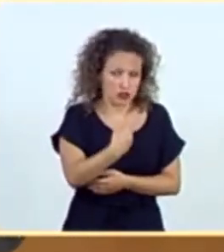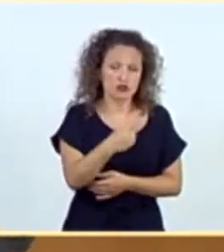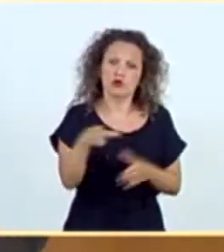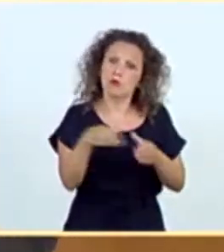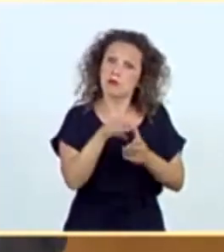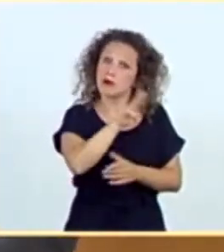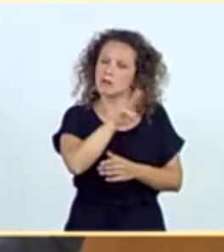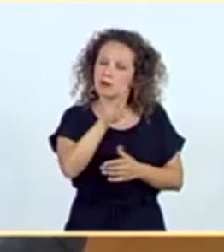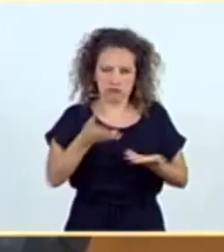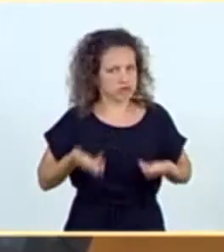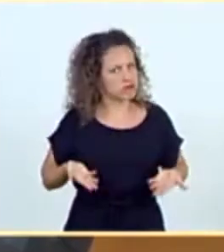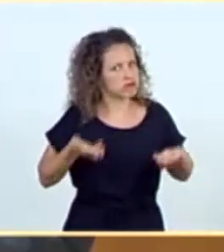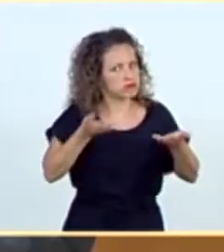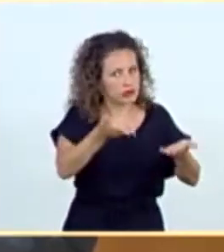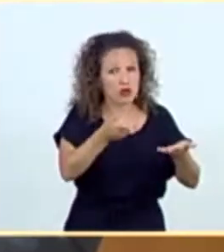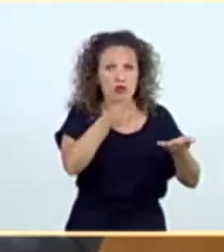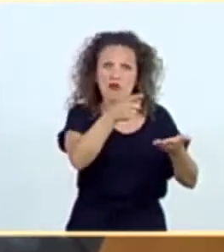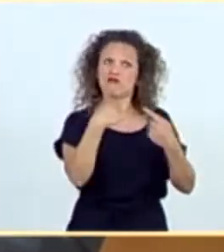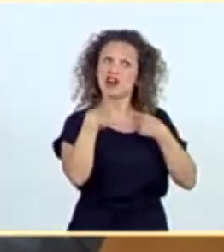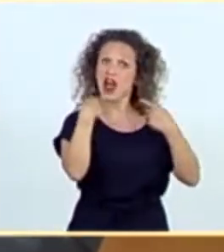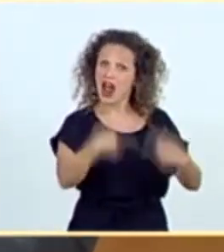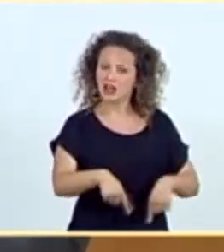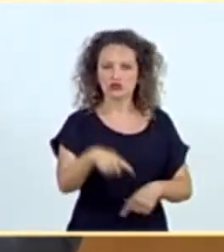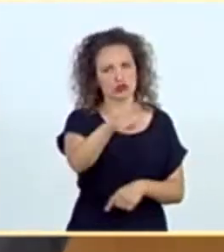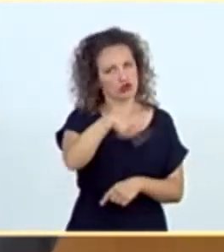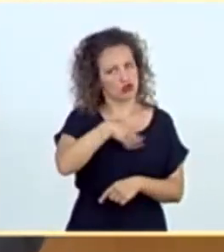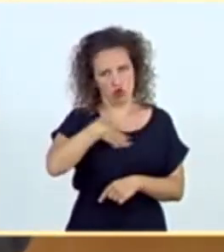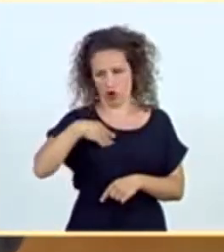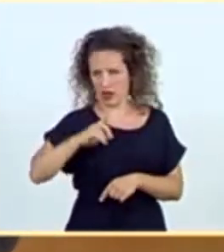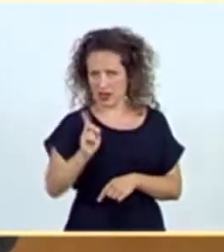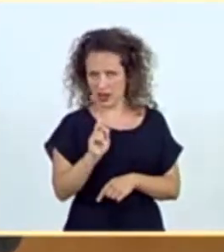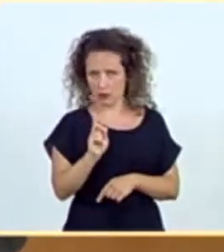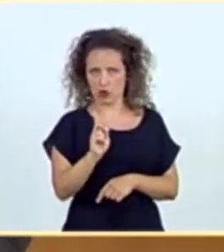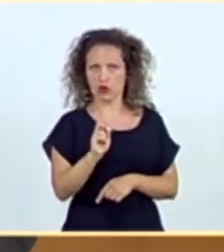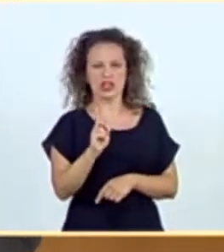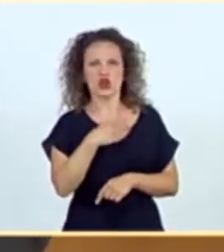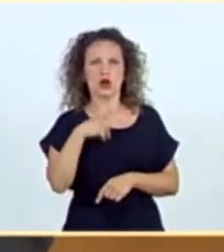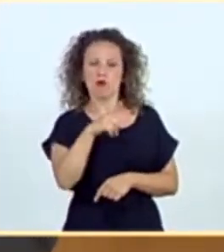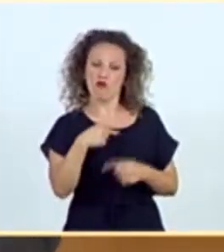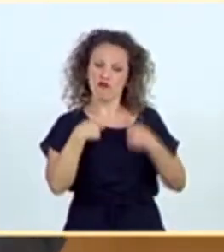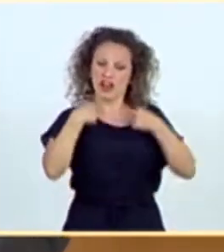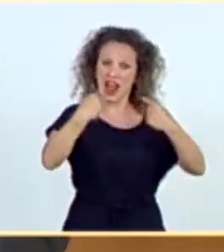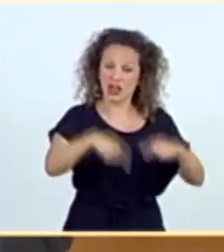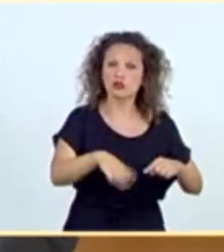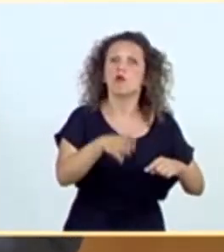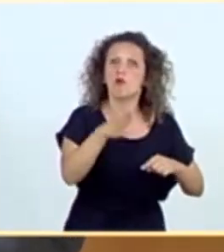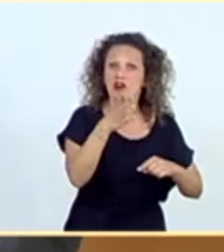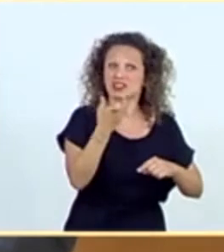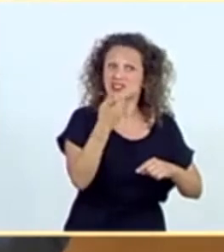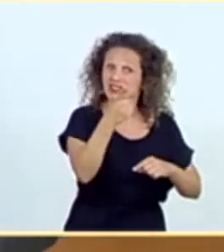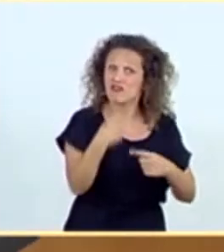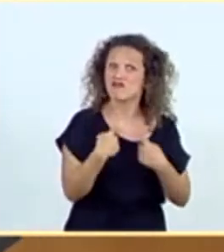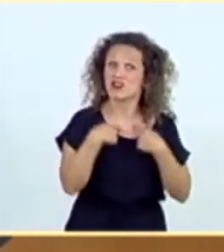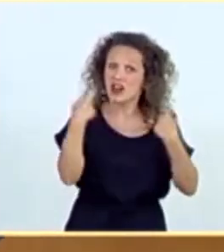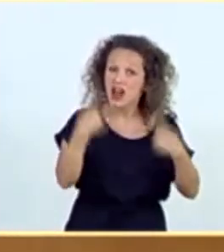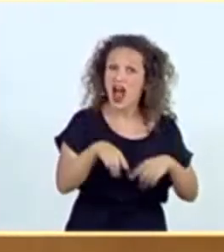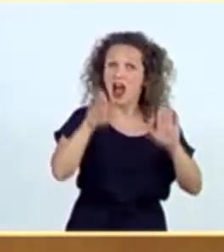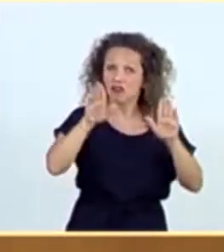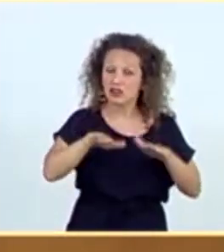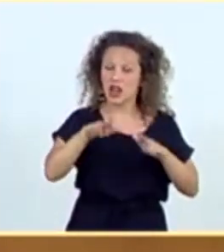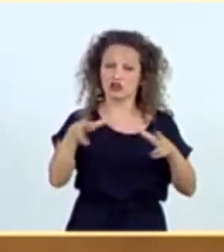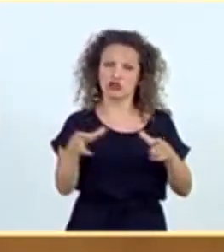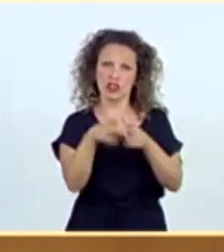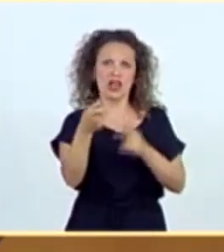queremos que usted fracase. Y no queremos que usted fracase porque su fracaso llevaría a mucho sufrimiento a la sociedad